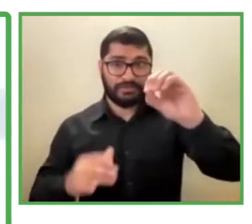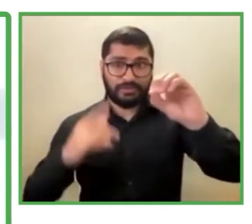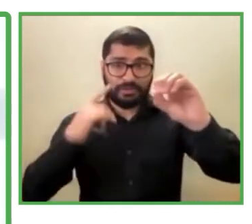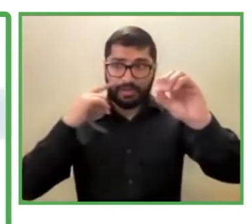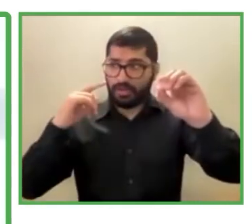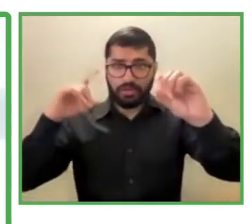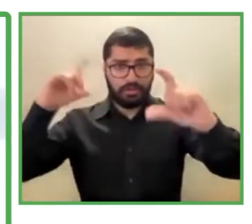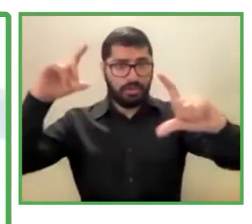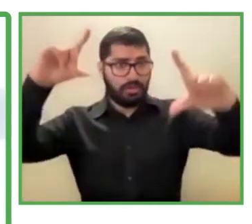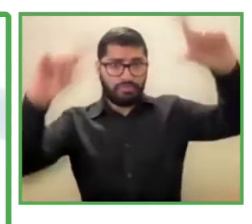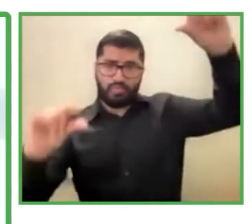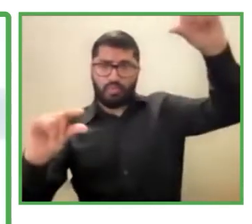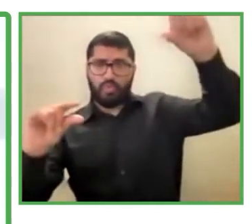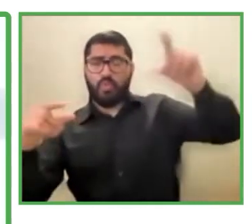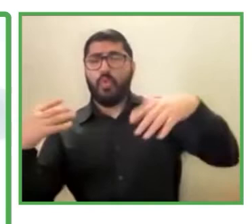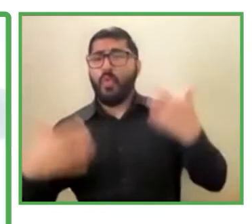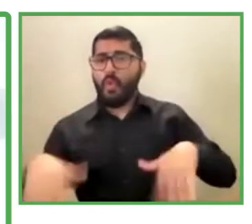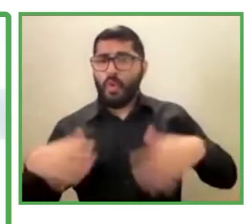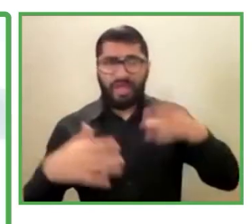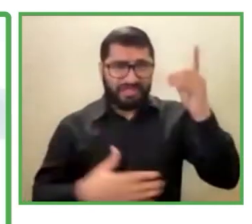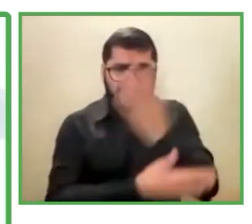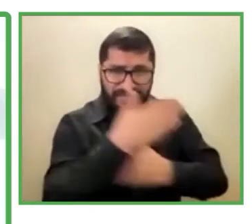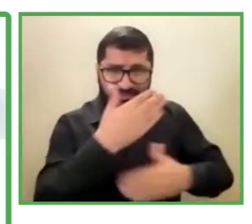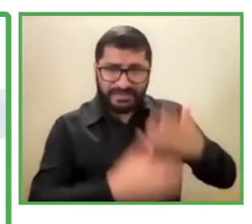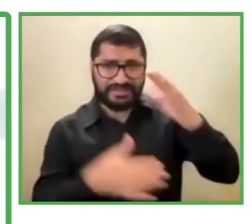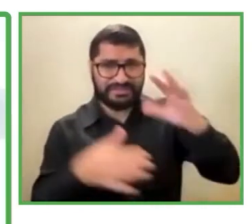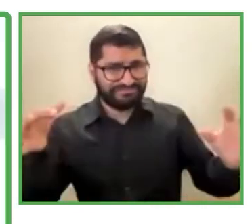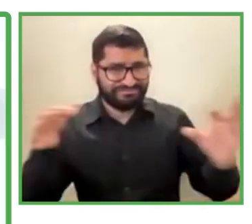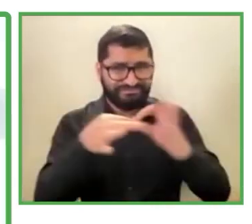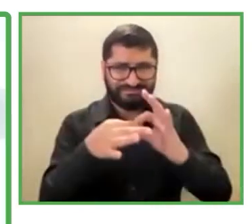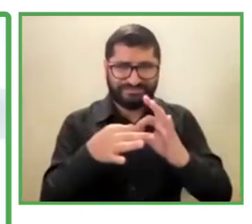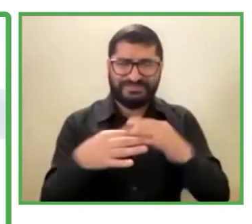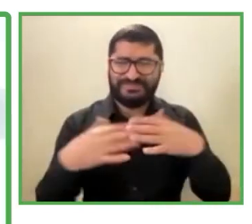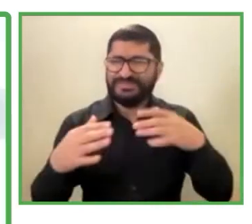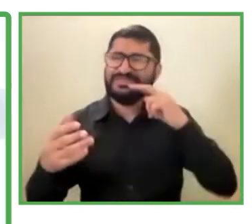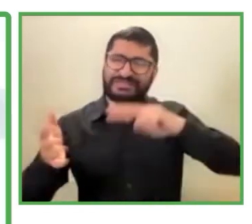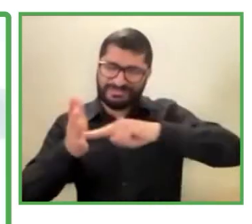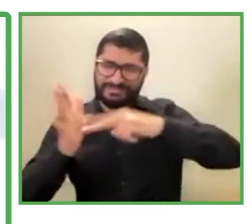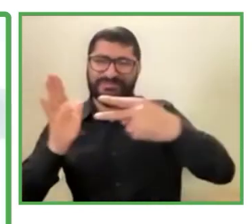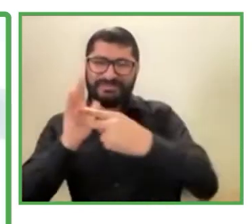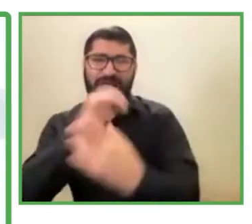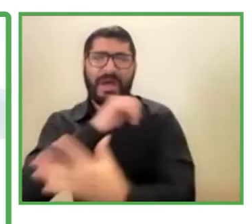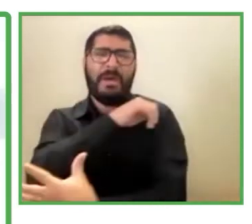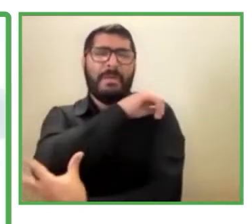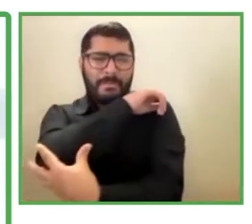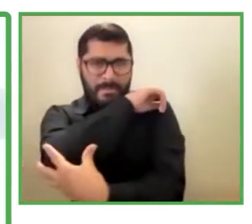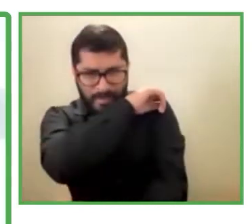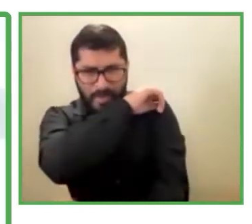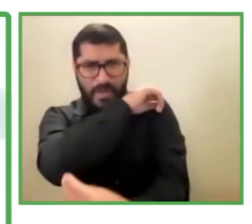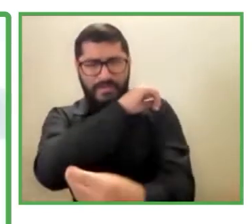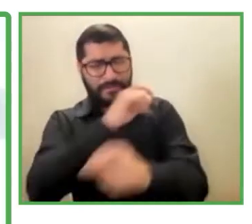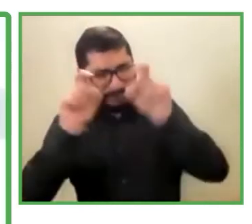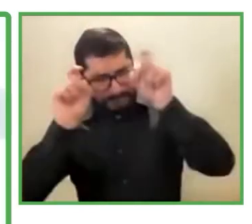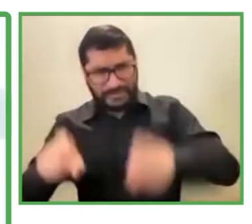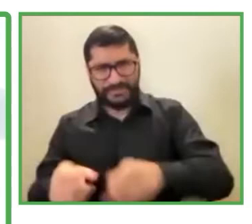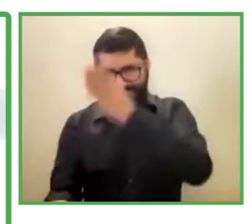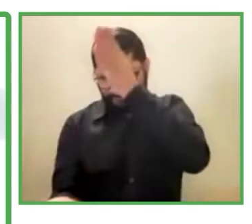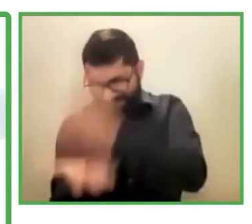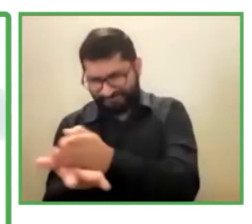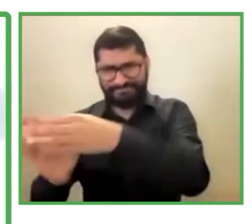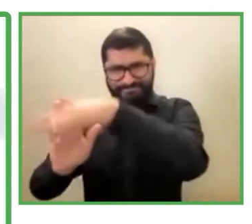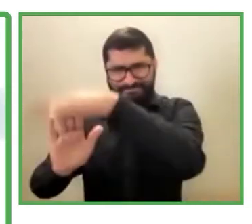directamente asociada a la pobreza extrema. El año pasado, por temas de COVID, que todos